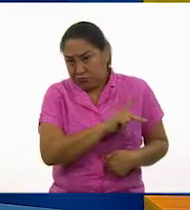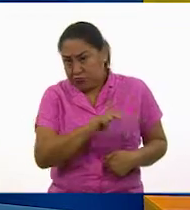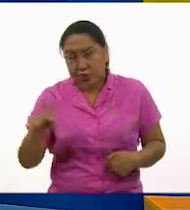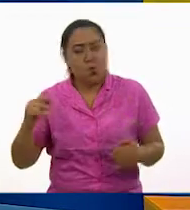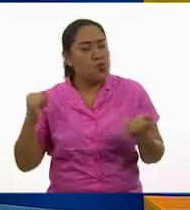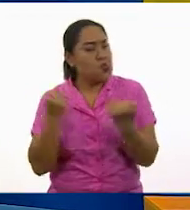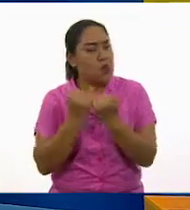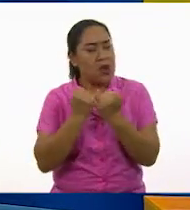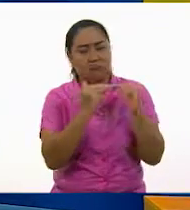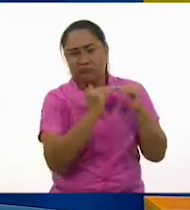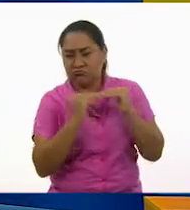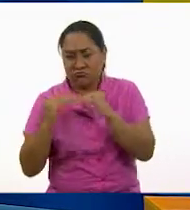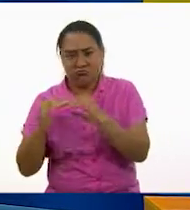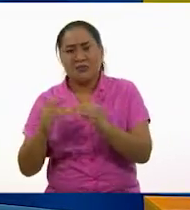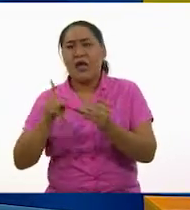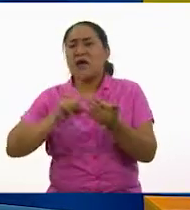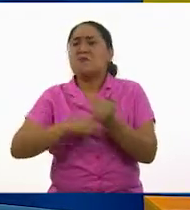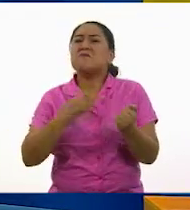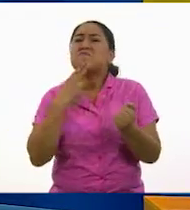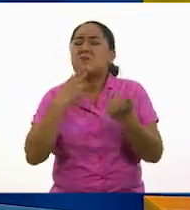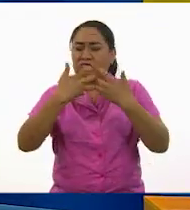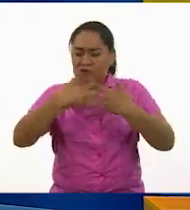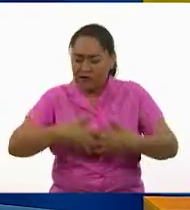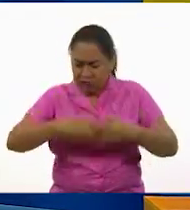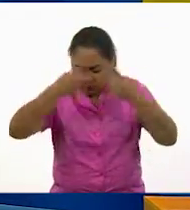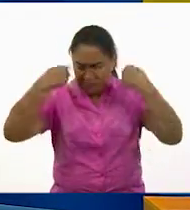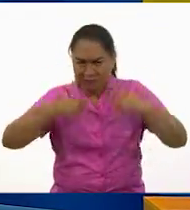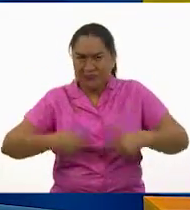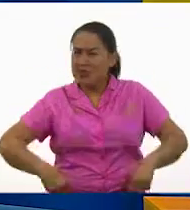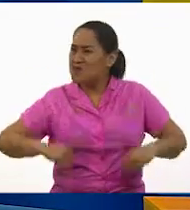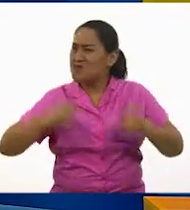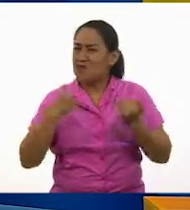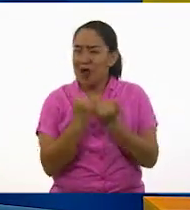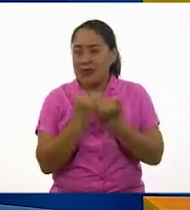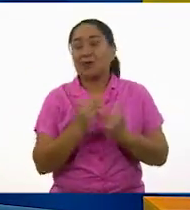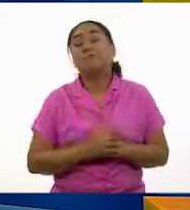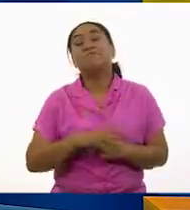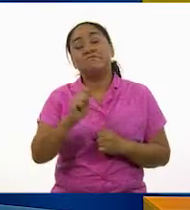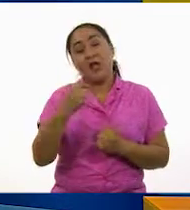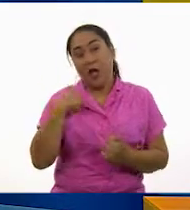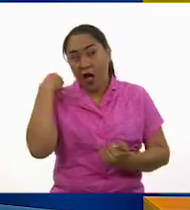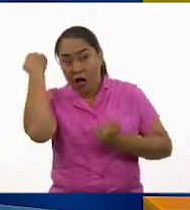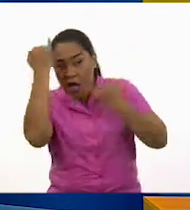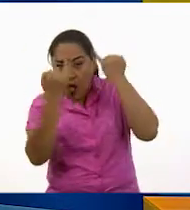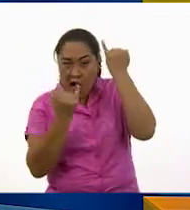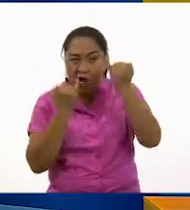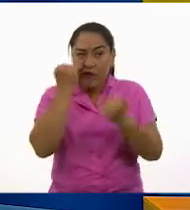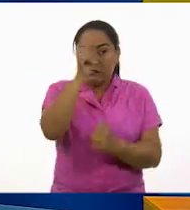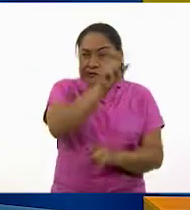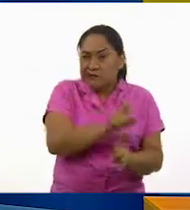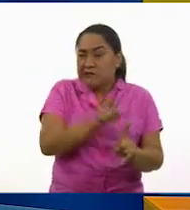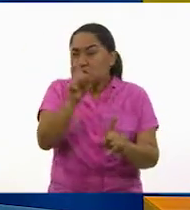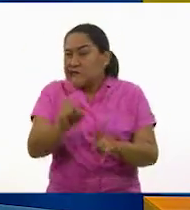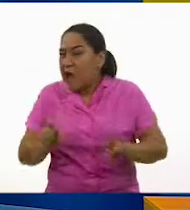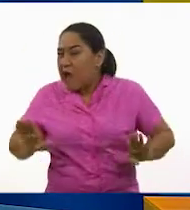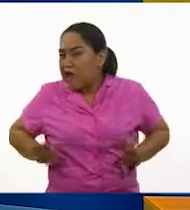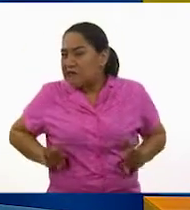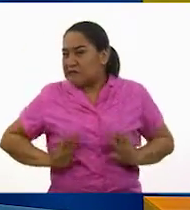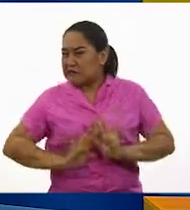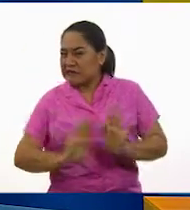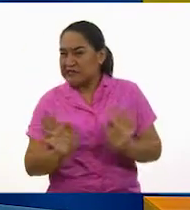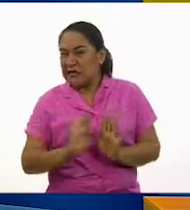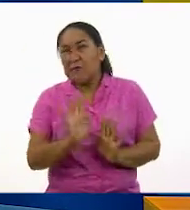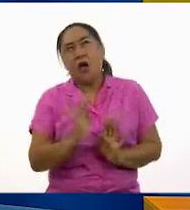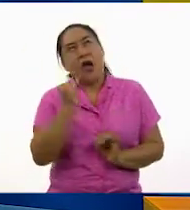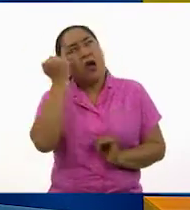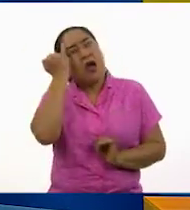mismas funciones orgánicas y mismas capacidades. Los estereotipos y prejuicios son como si